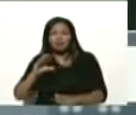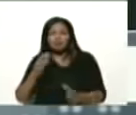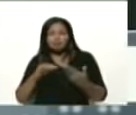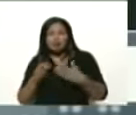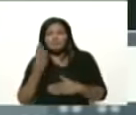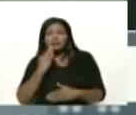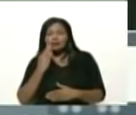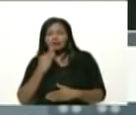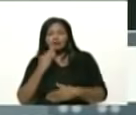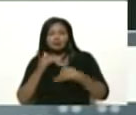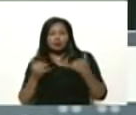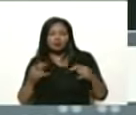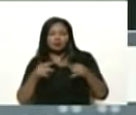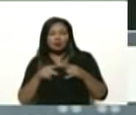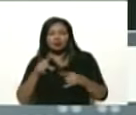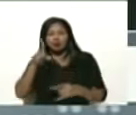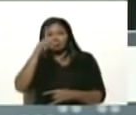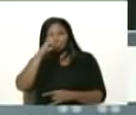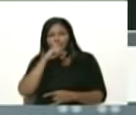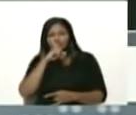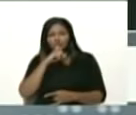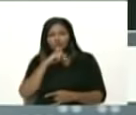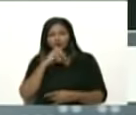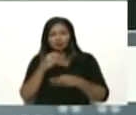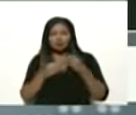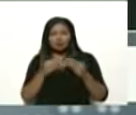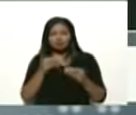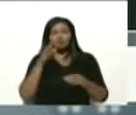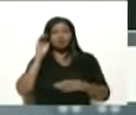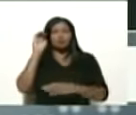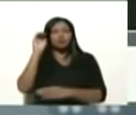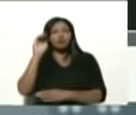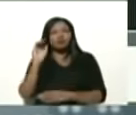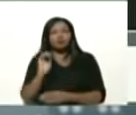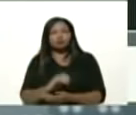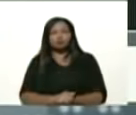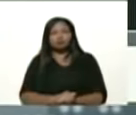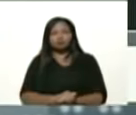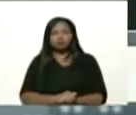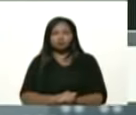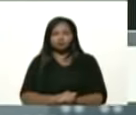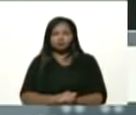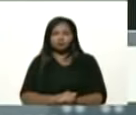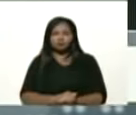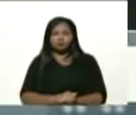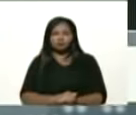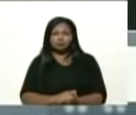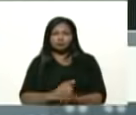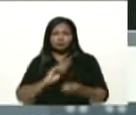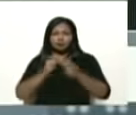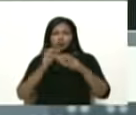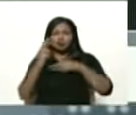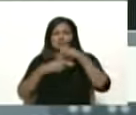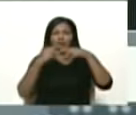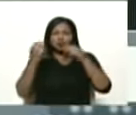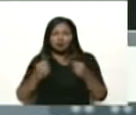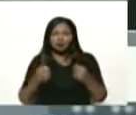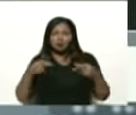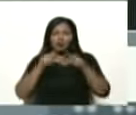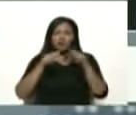experimentar en los años que están por venir. Una gran ola de cambios revolucionarios,